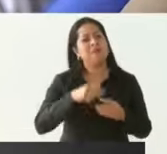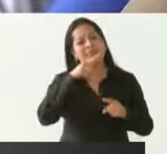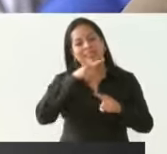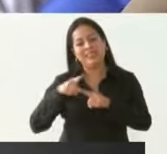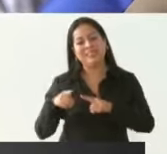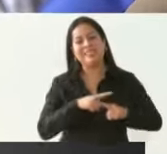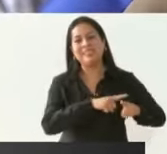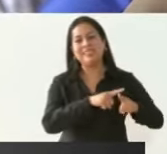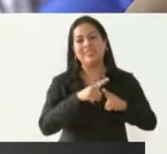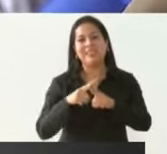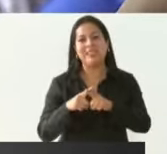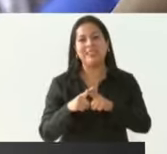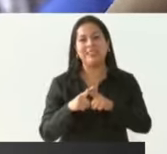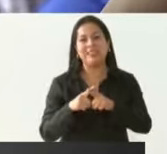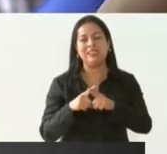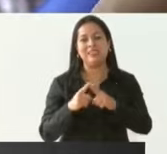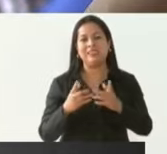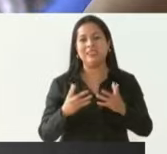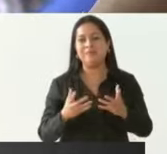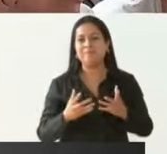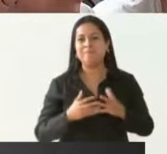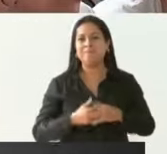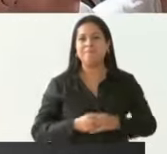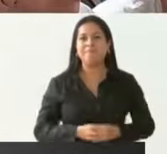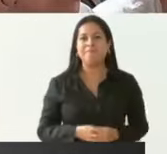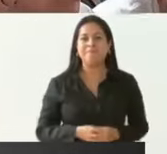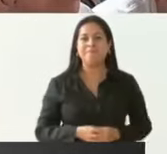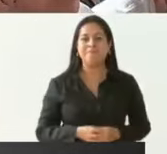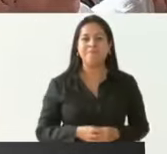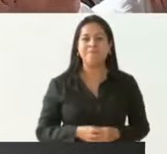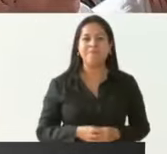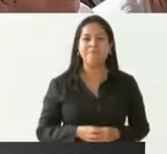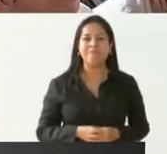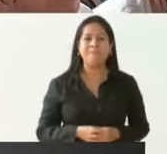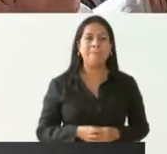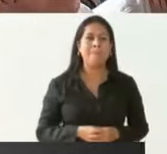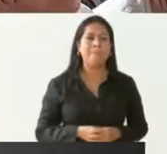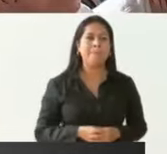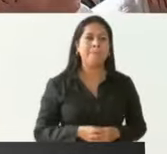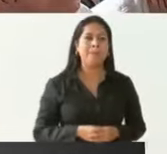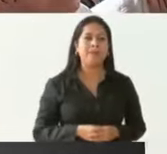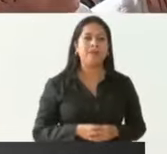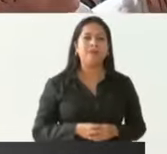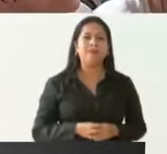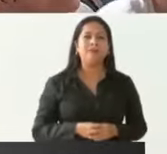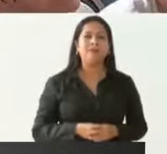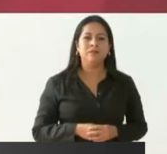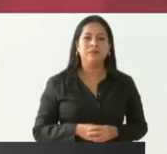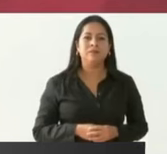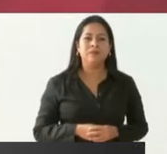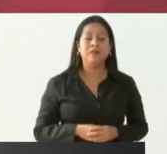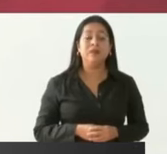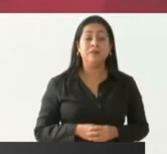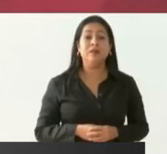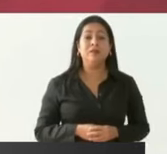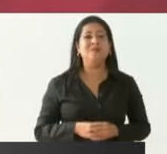renglones